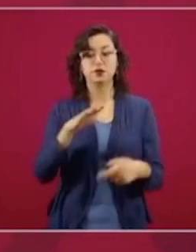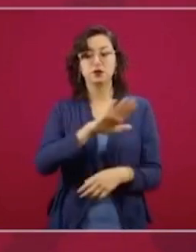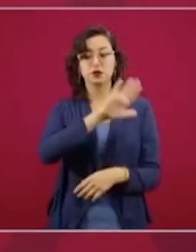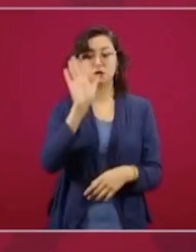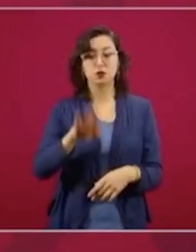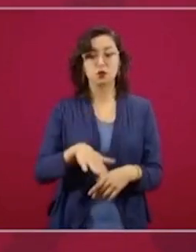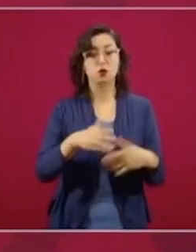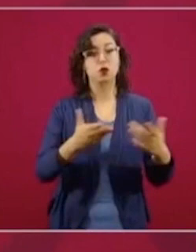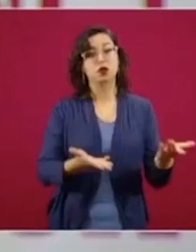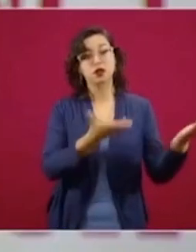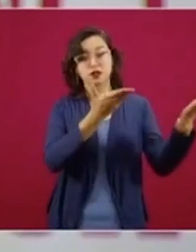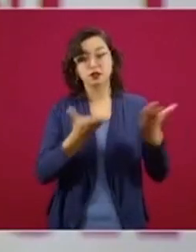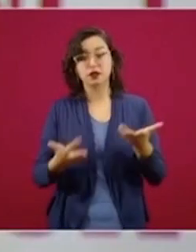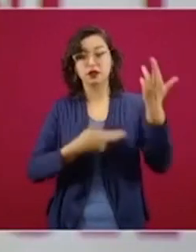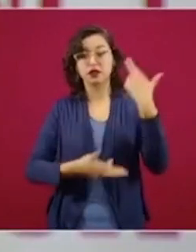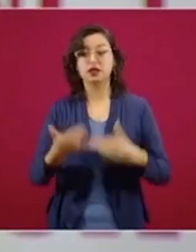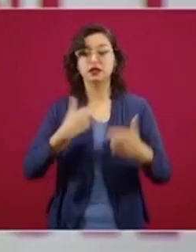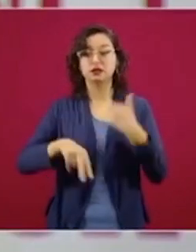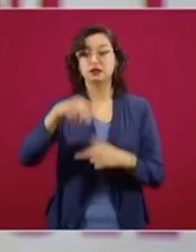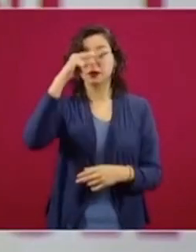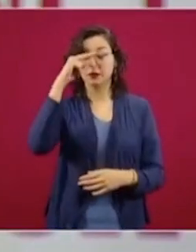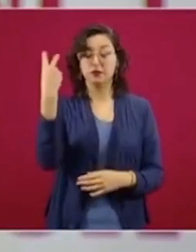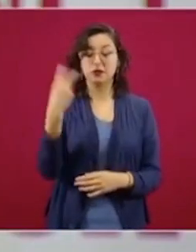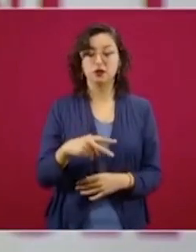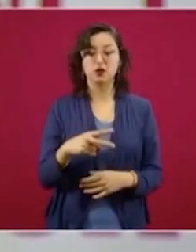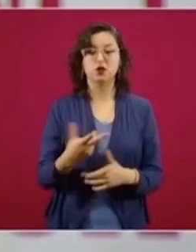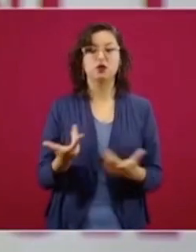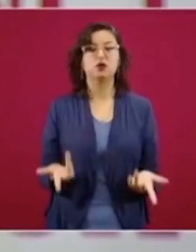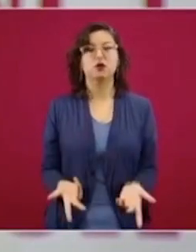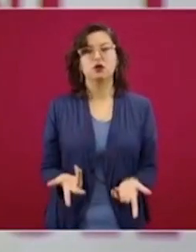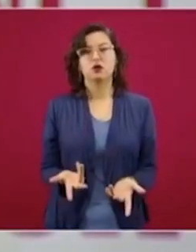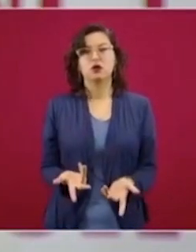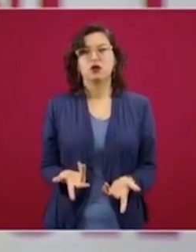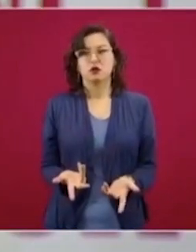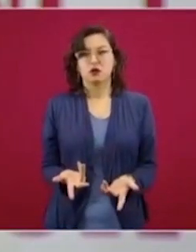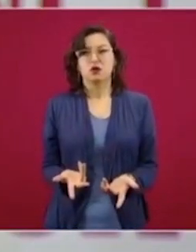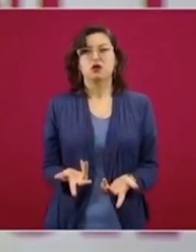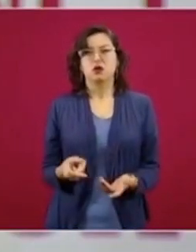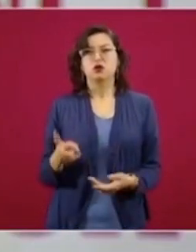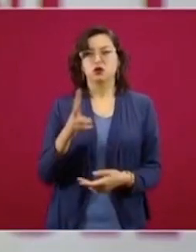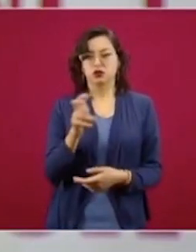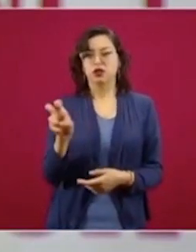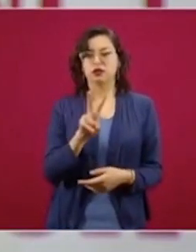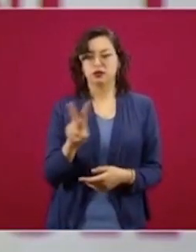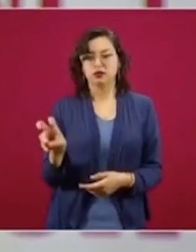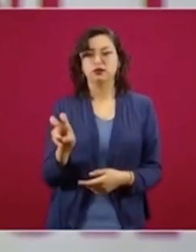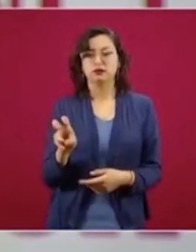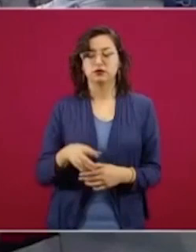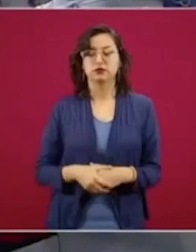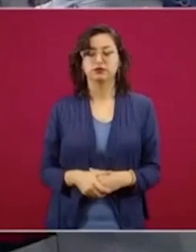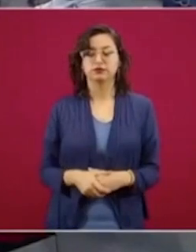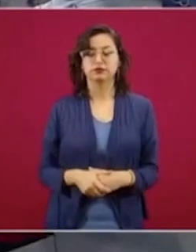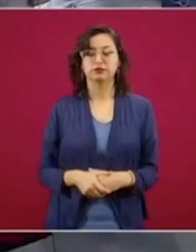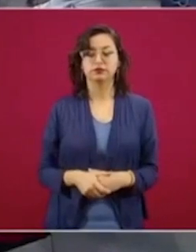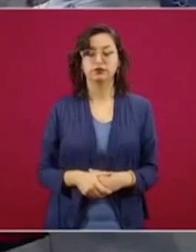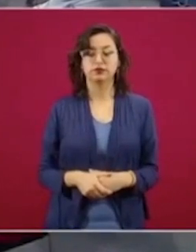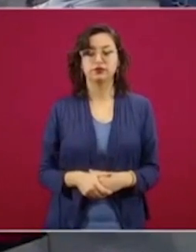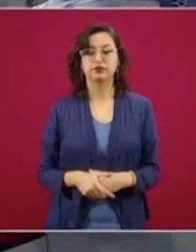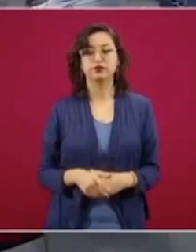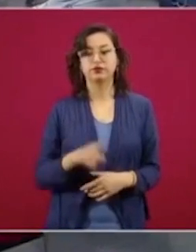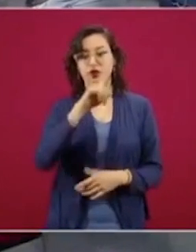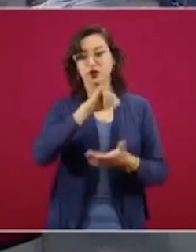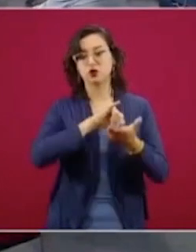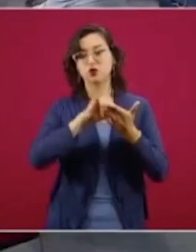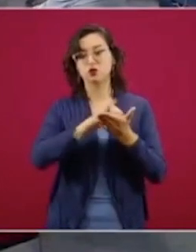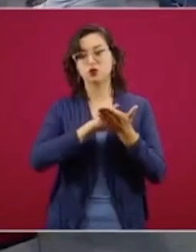ayuda para el retorno a esta hora son ya más, van a llegar casi a 200, primordialmente en Nueva